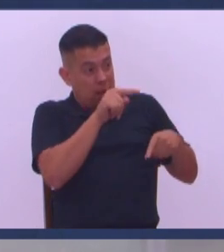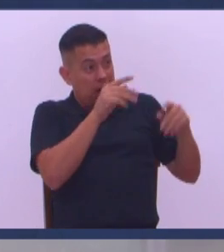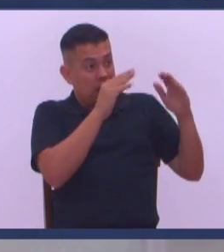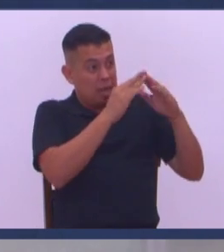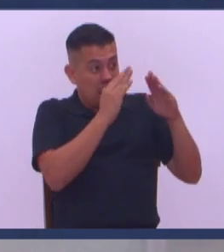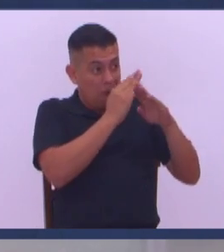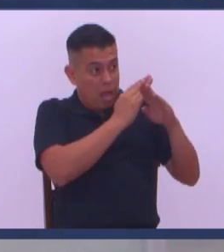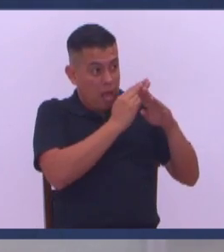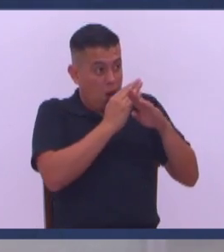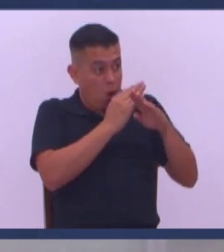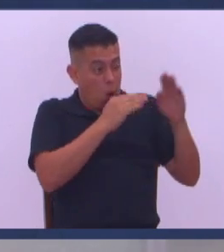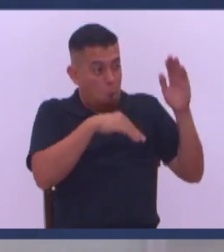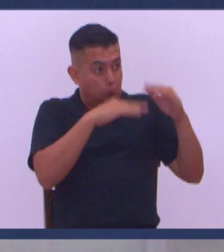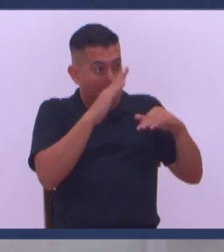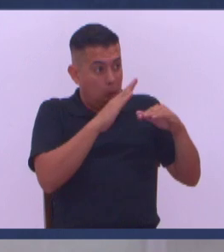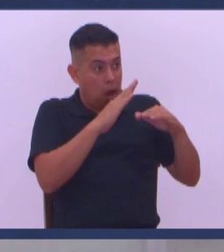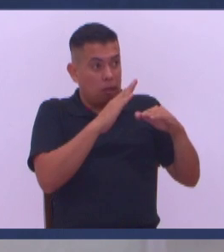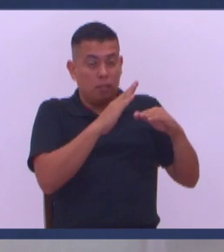estás Estás más seguro que nosotros